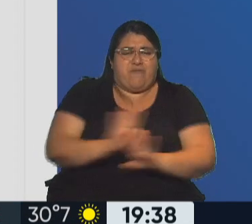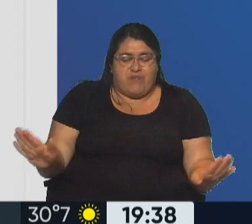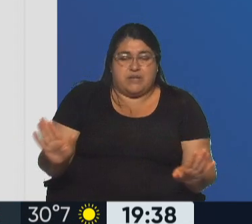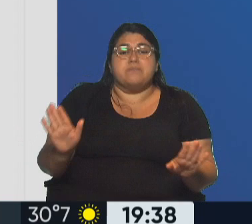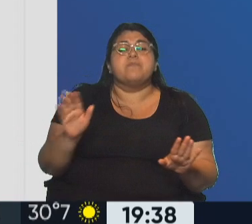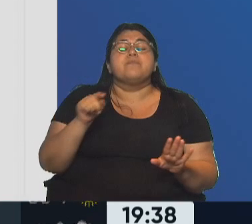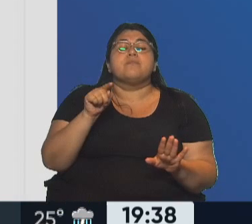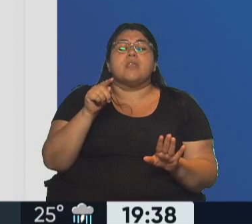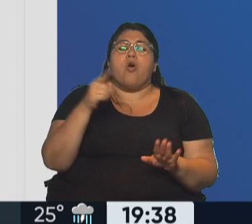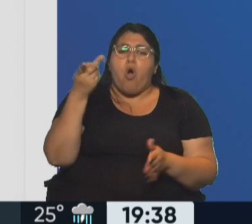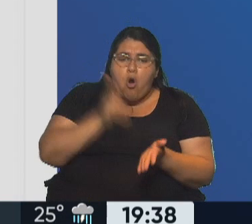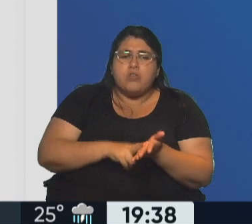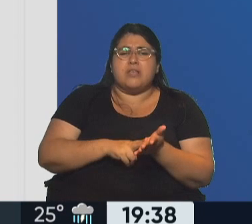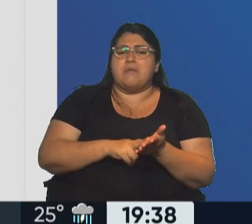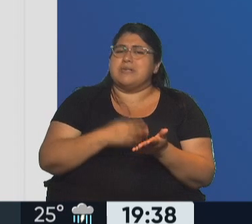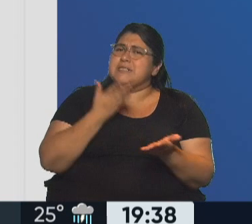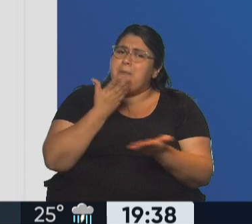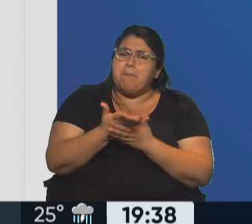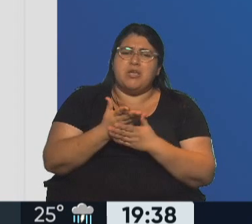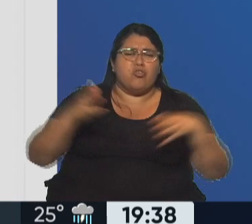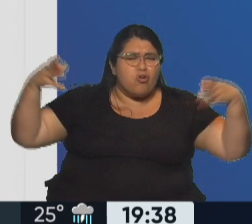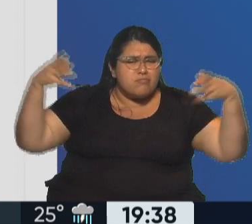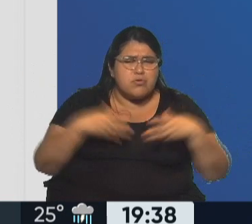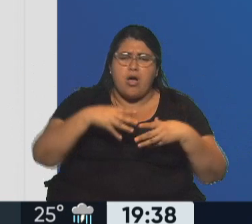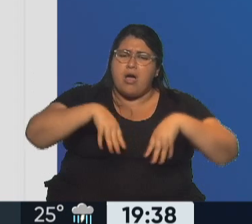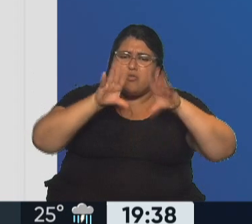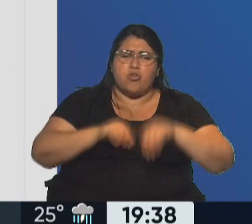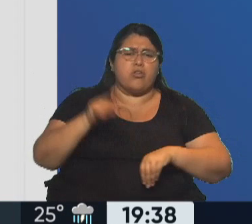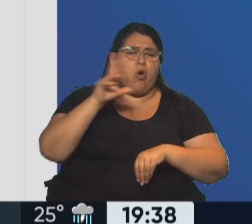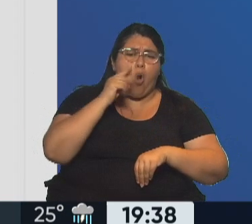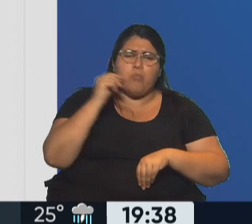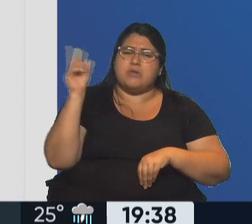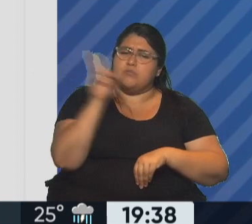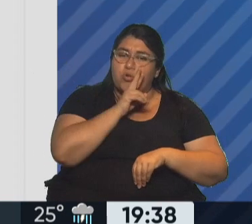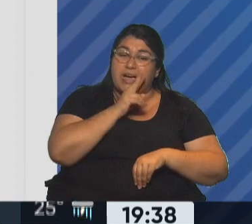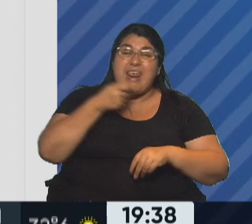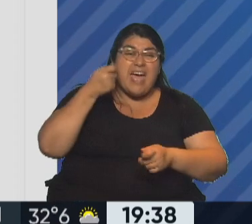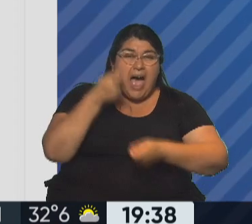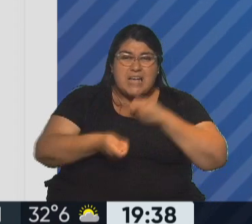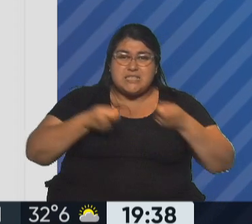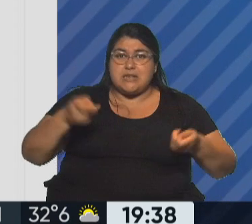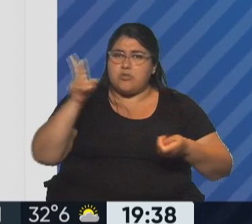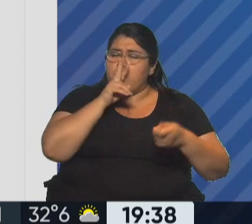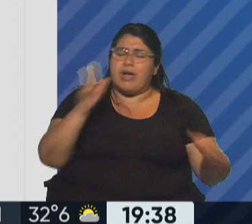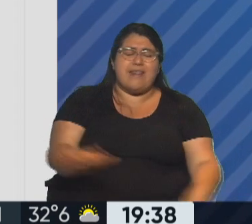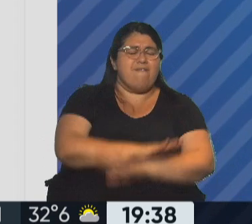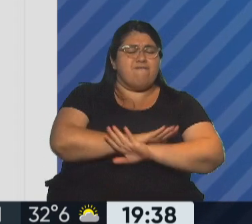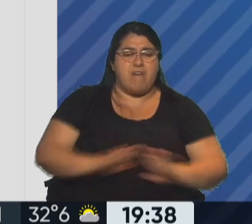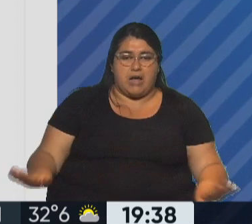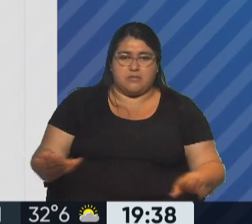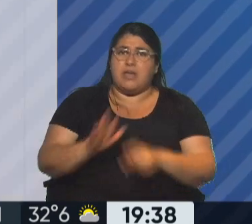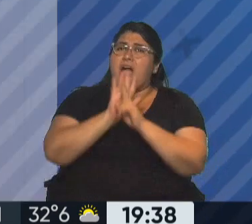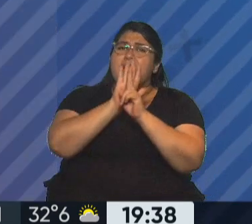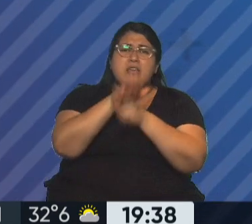vuelvo a llamar la acción colectiva. A todos y a todas, frenemos los femicidios, ni una